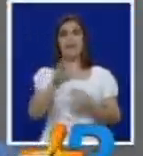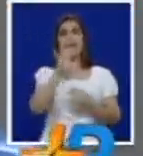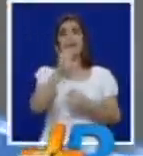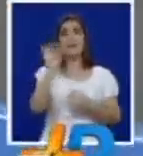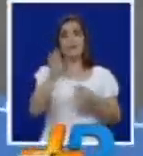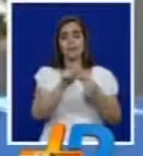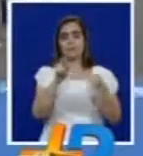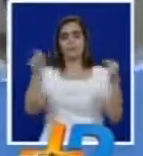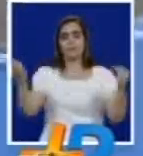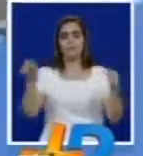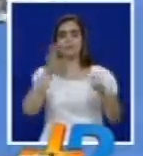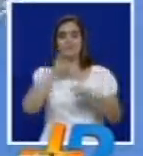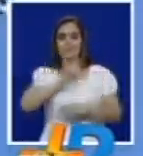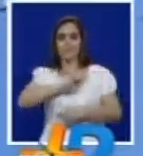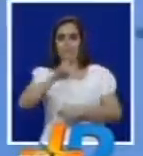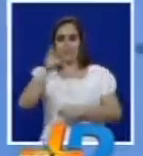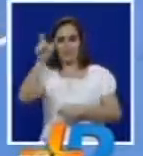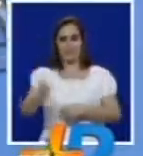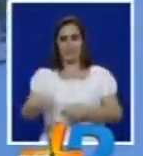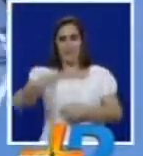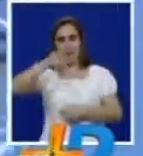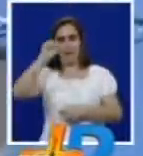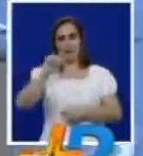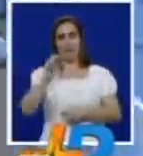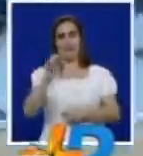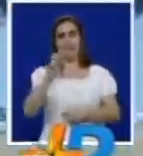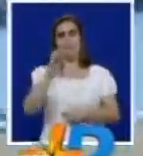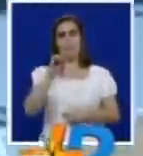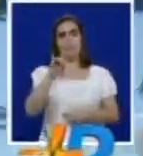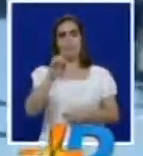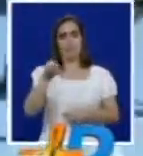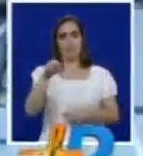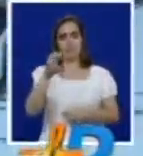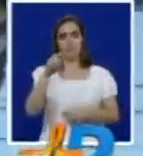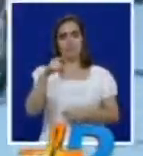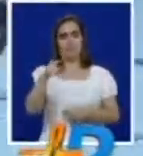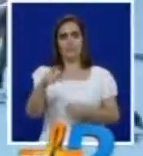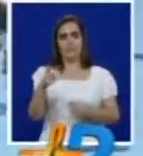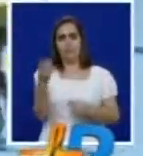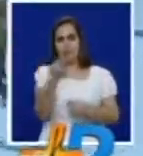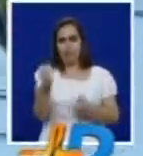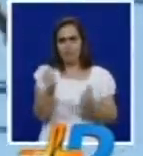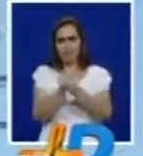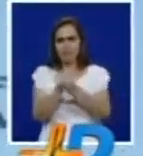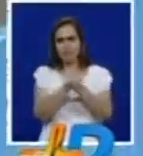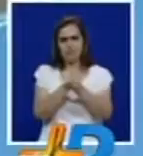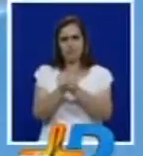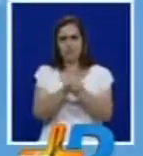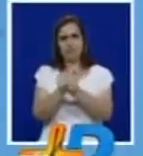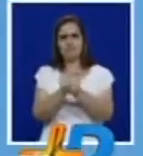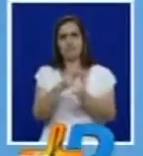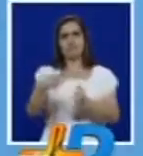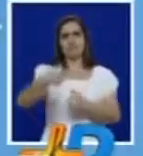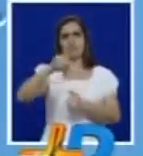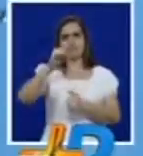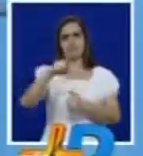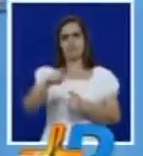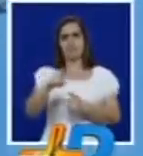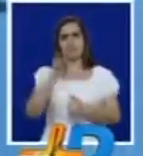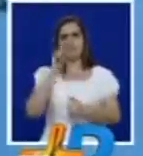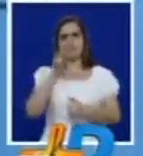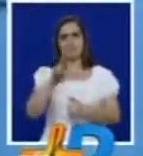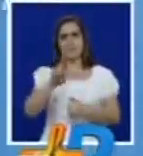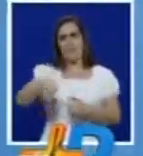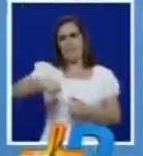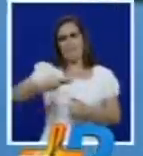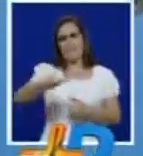finalizó con el triunfo para el vallecaucano Andrés Felipe Muñoz el caleño trabajaría para su compañero Pedro Causil quien trató de quitarle la línea a un corredor italiano